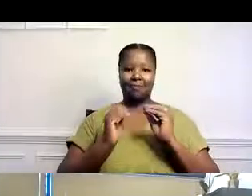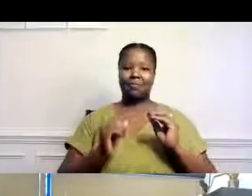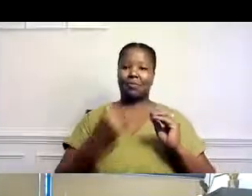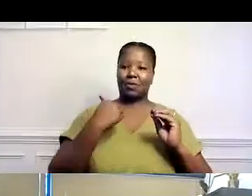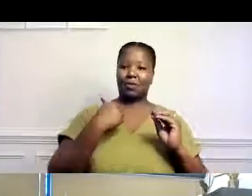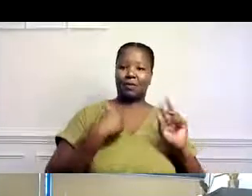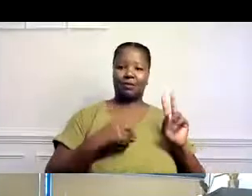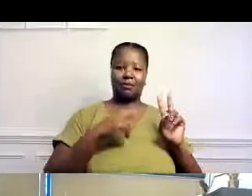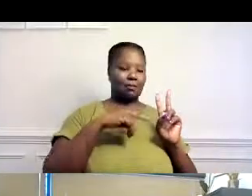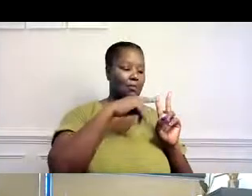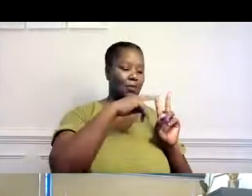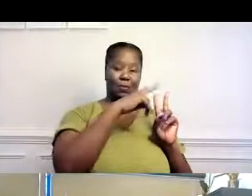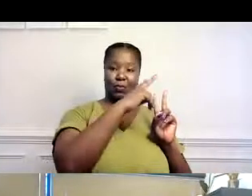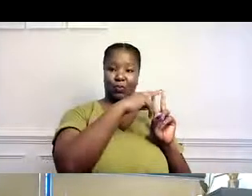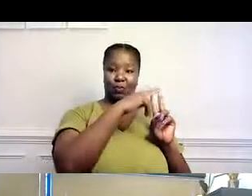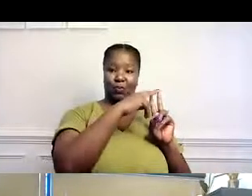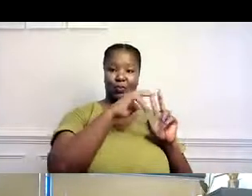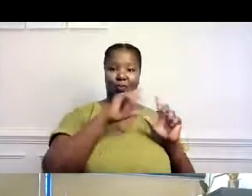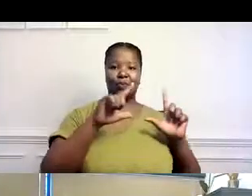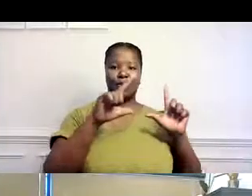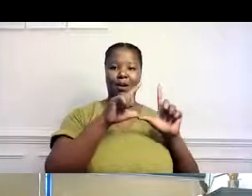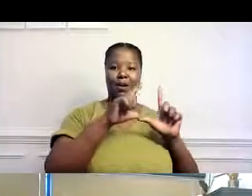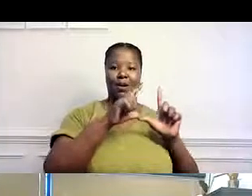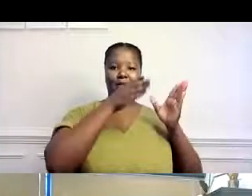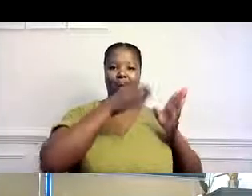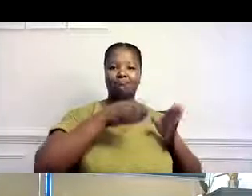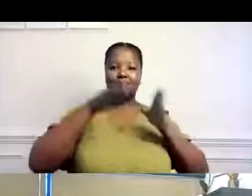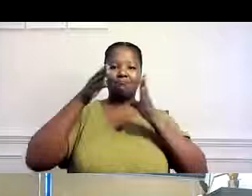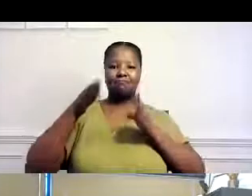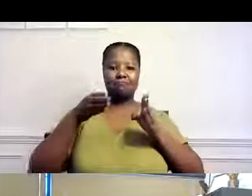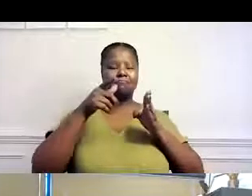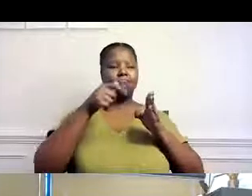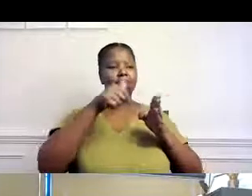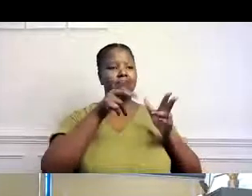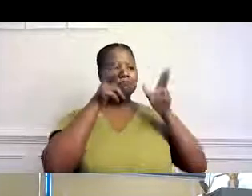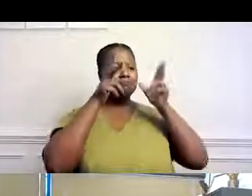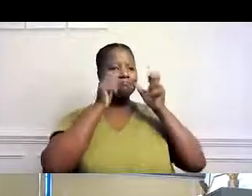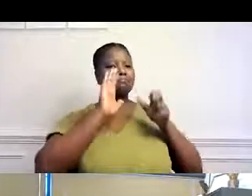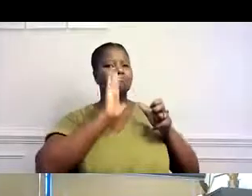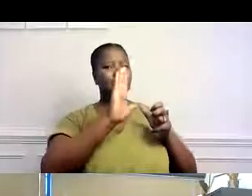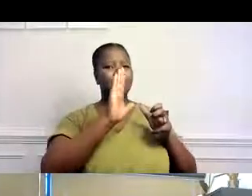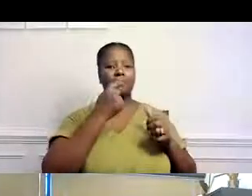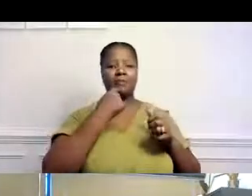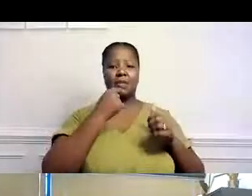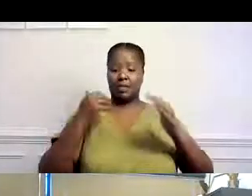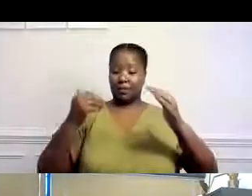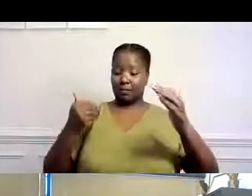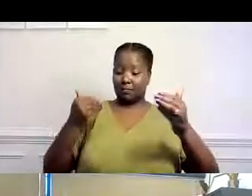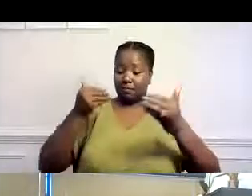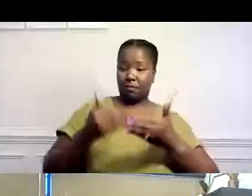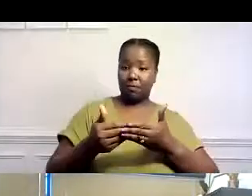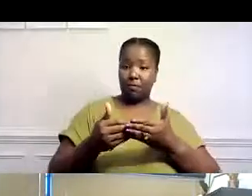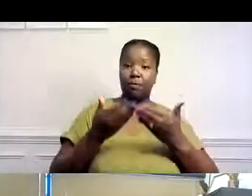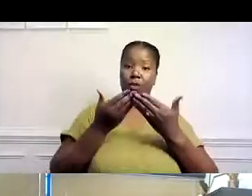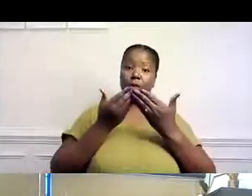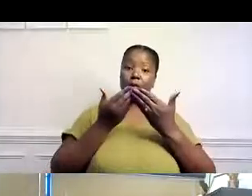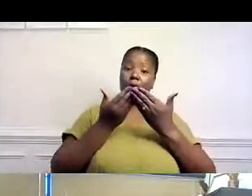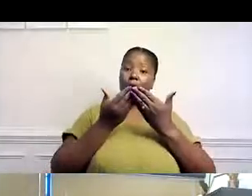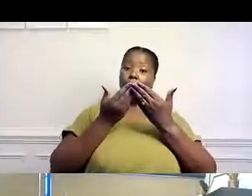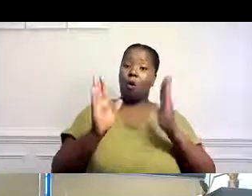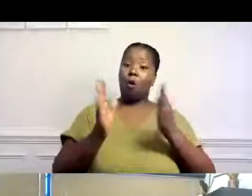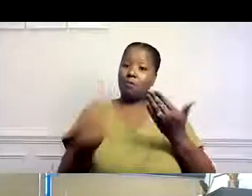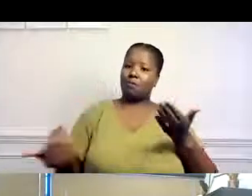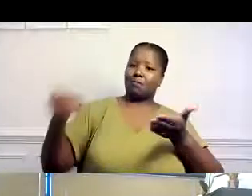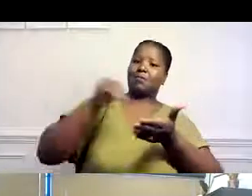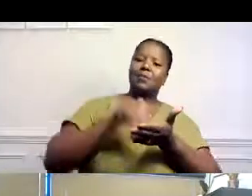participar en estos programas y hablar, por ejemplo, con dos programas de día y concesionarios que han tomado